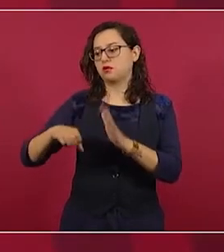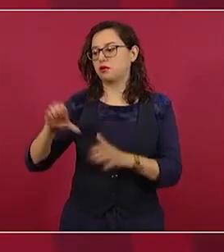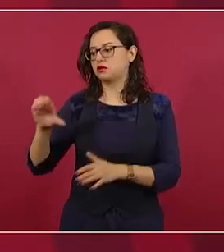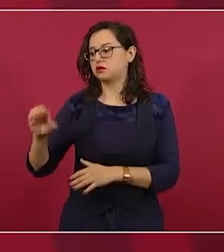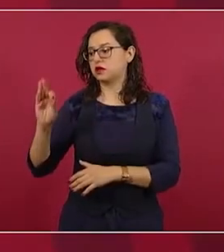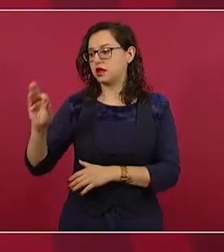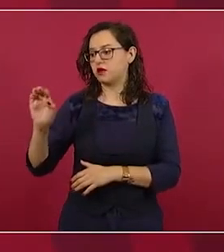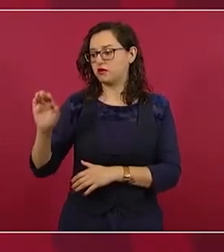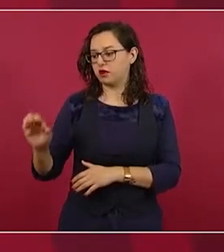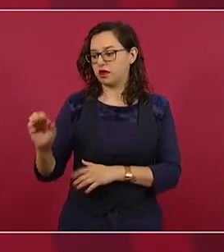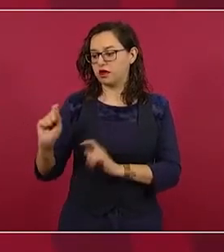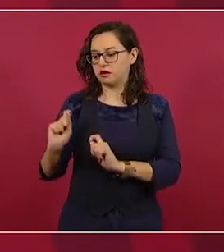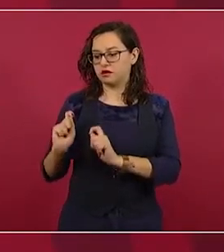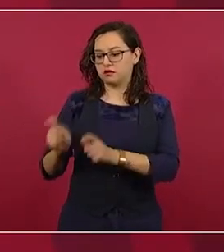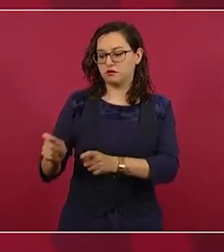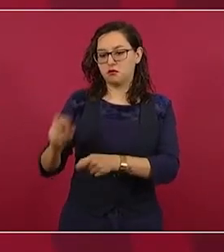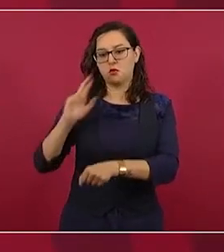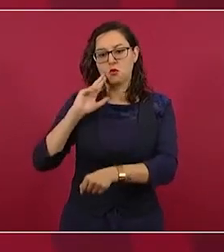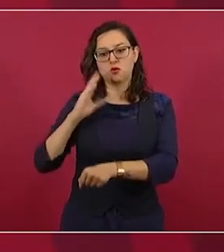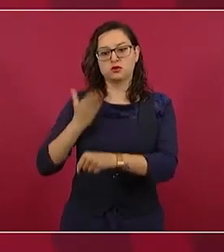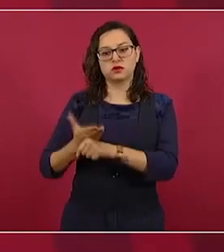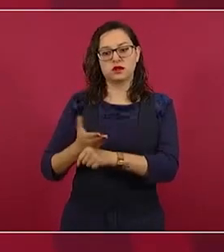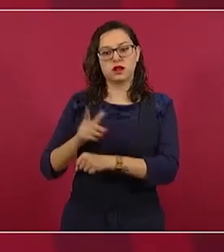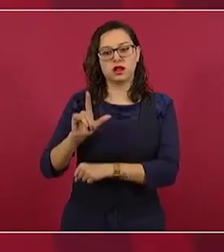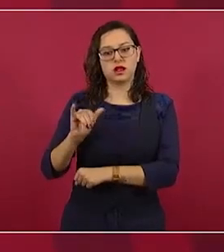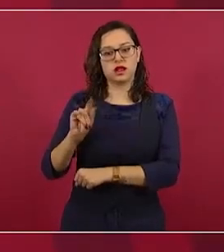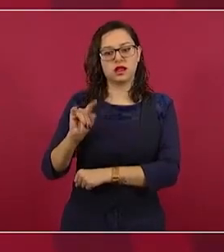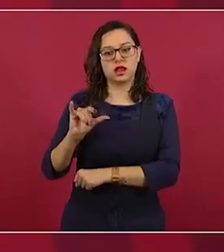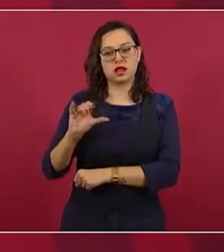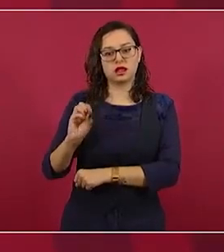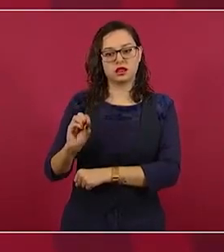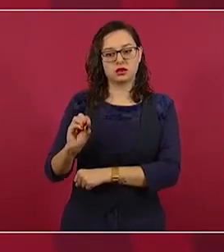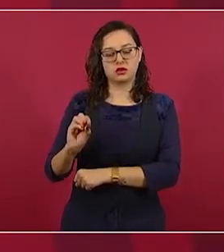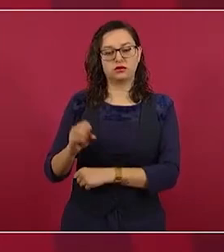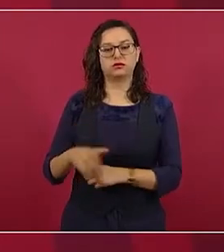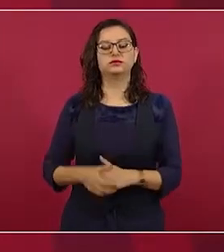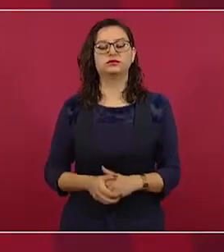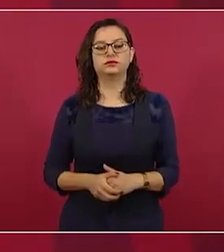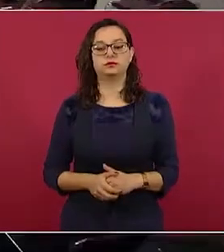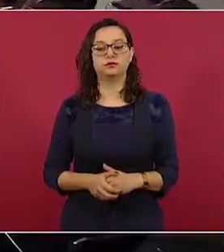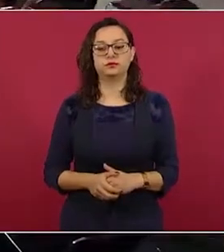que va a manejar todo lo relacionado con el litio,